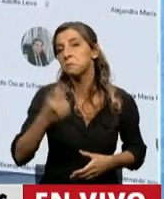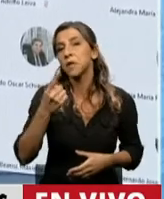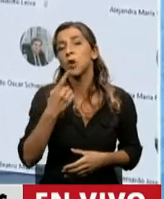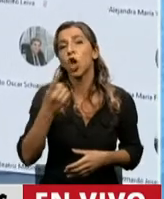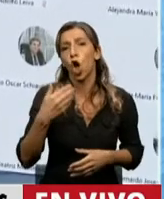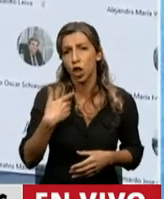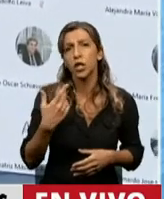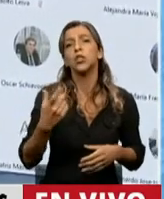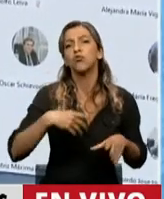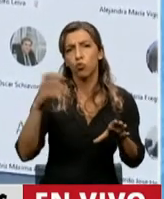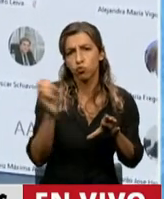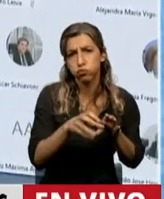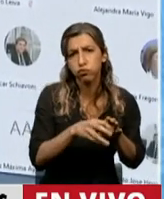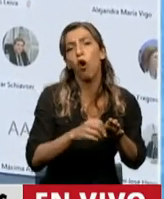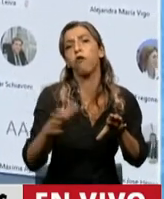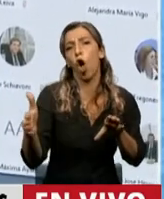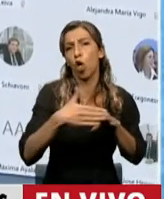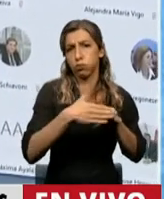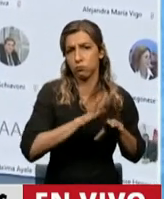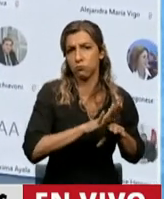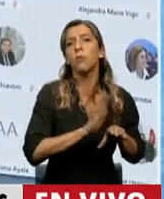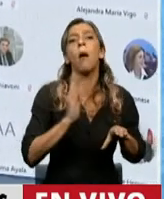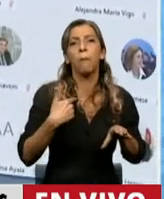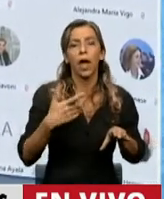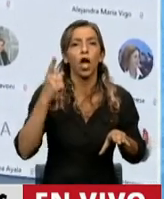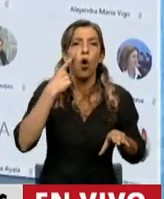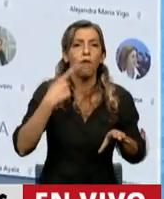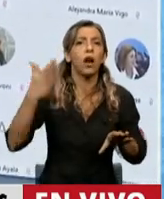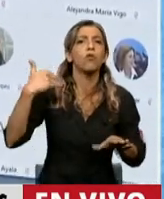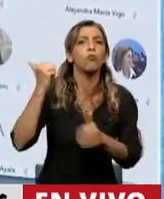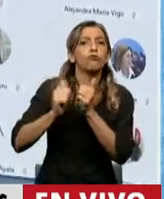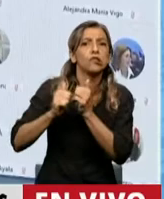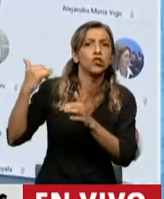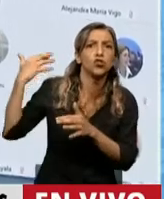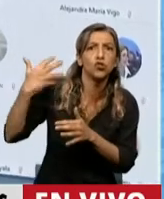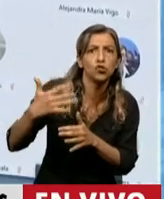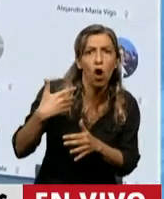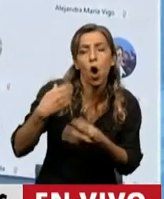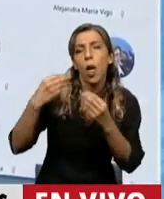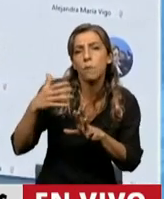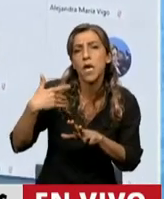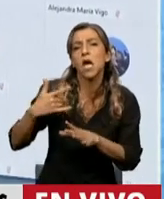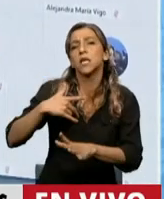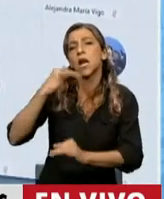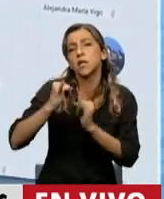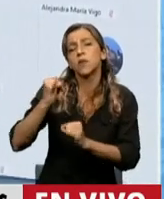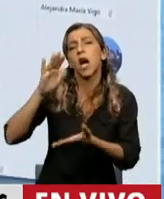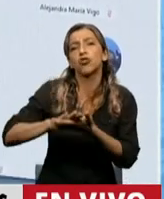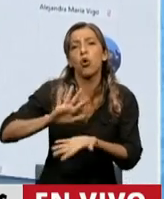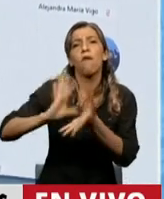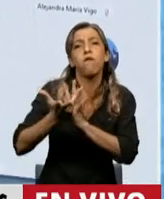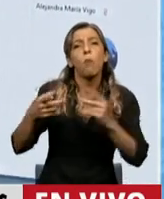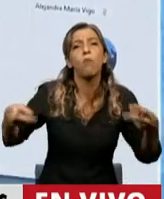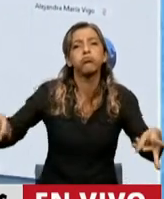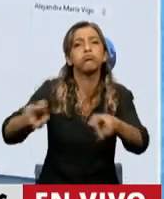los recursos y por eso tiran el cobro a la reparación histórica al sistema general, o sea, al menguado sistema de recaudación